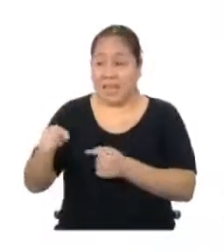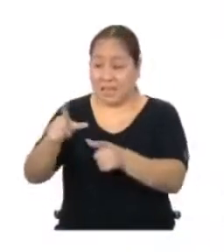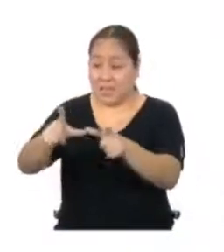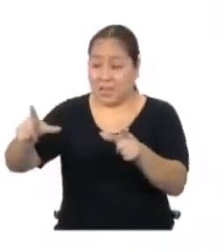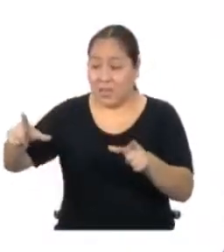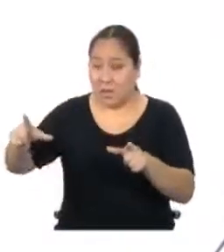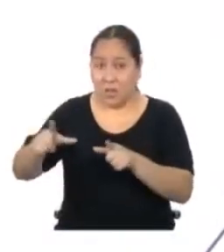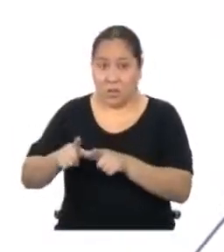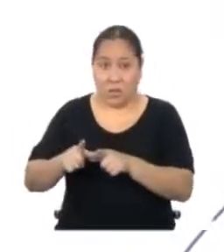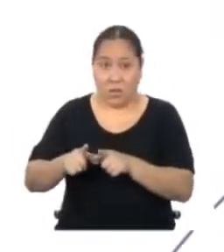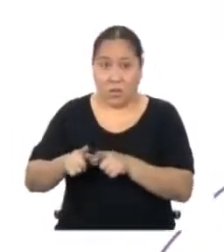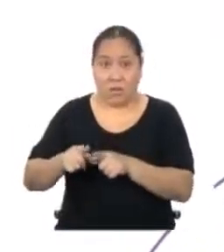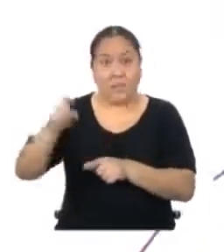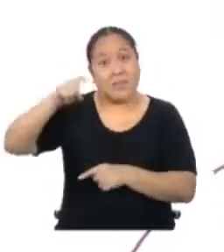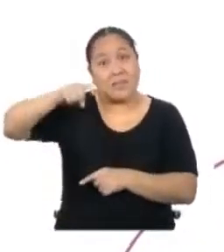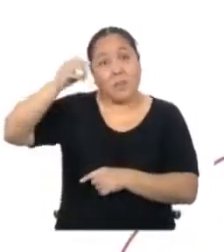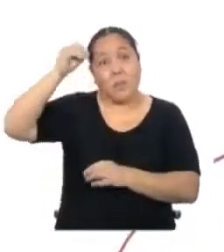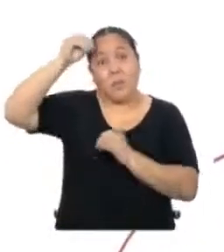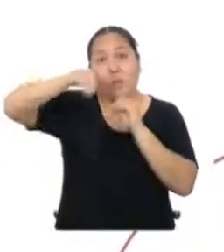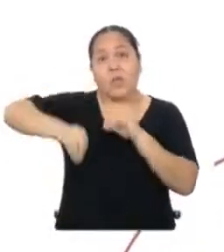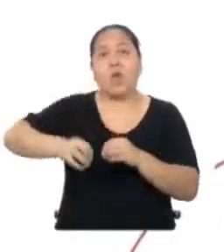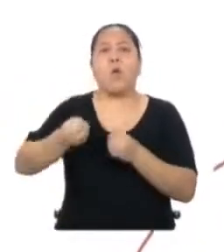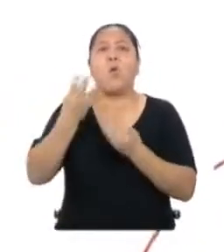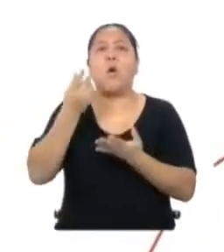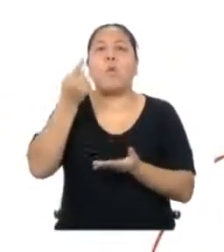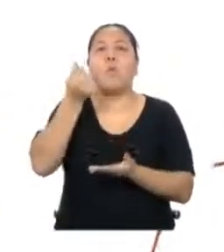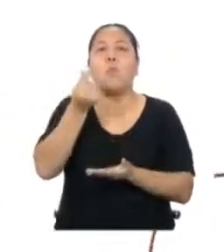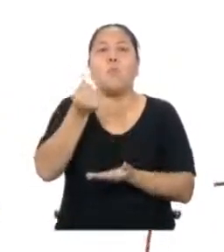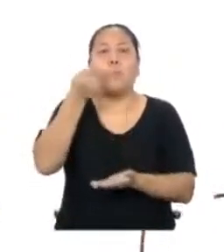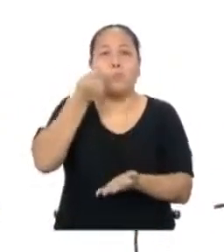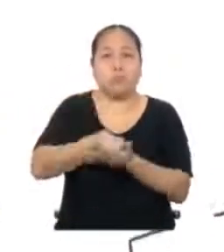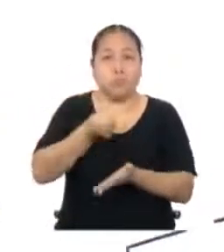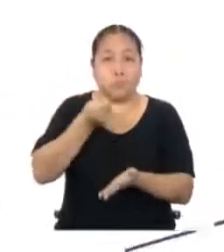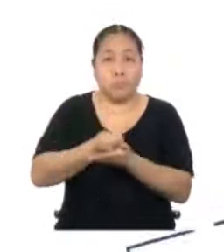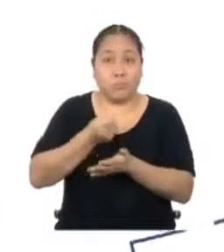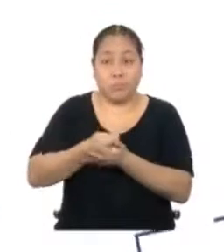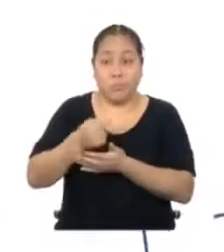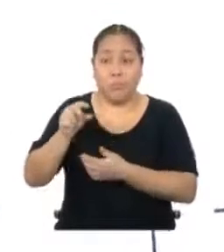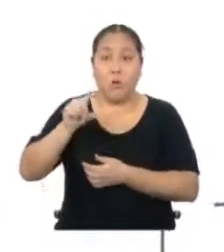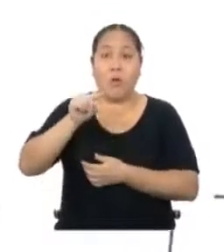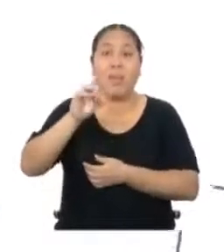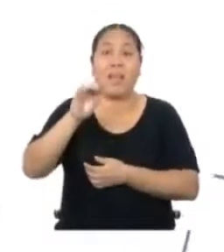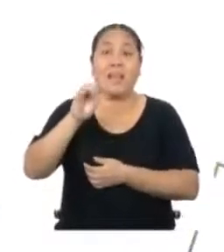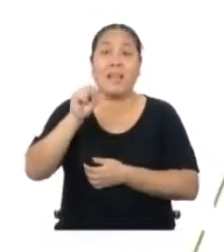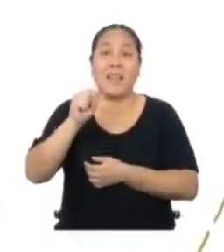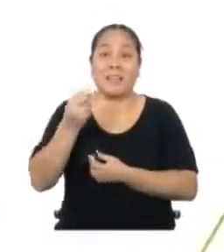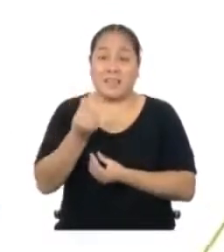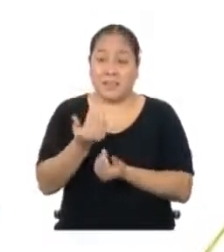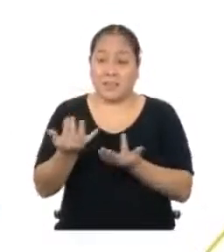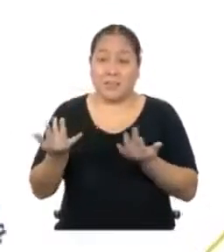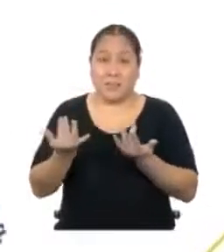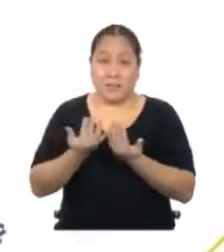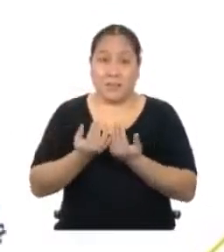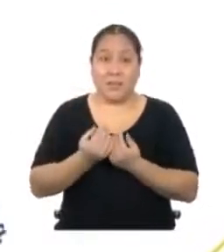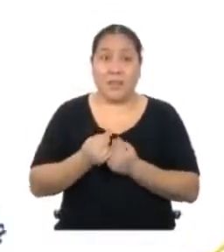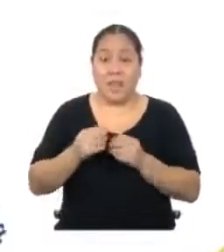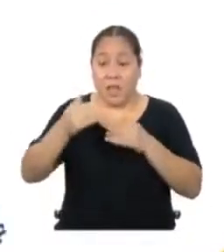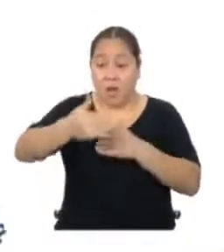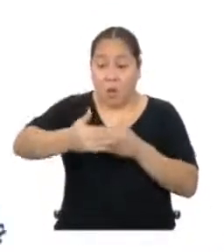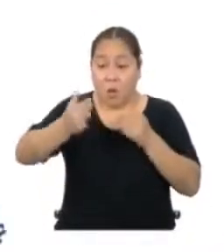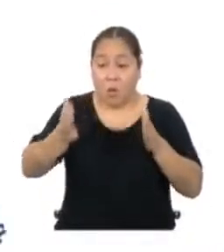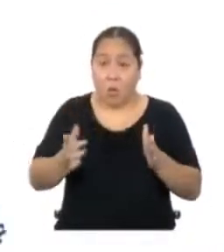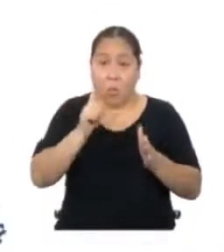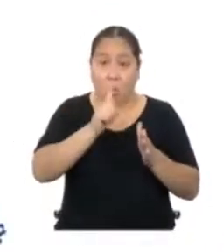y nuestro reto es saber cuánto se invertirá por la instalación del grasa sintético Si el costo por metro cuadrado es de 35 soles